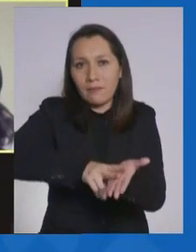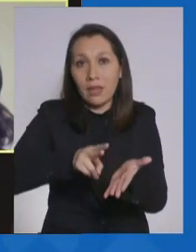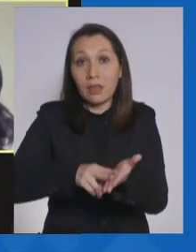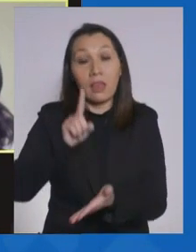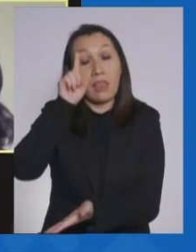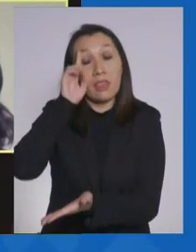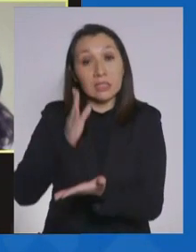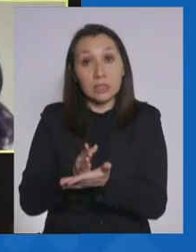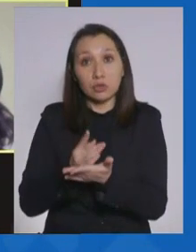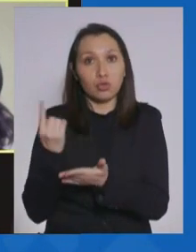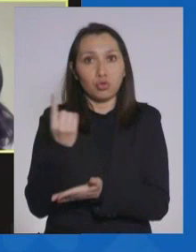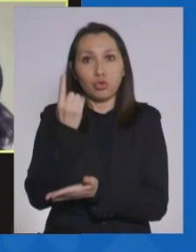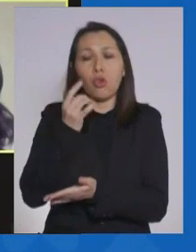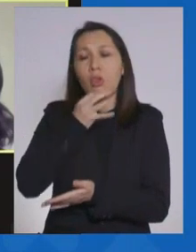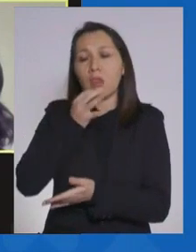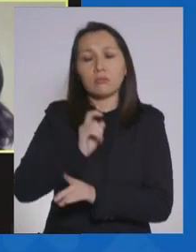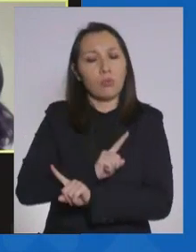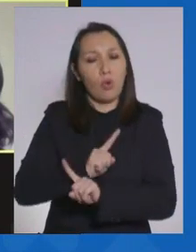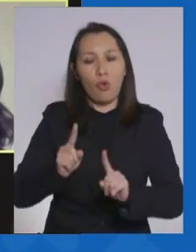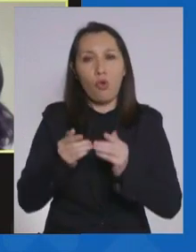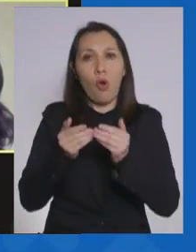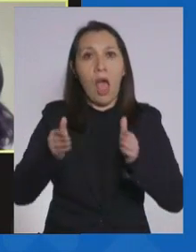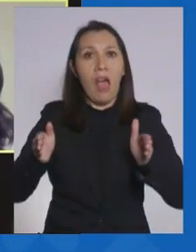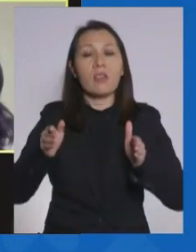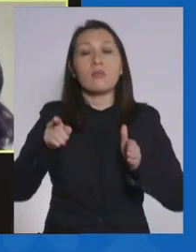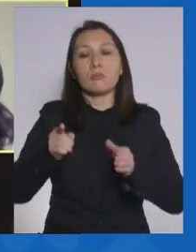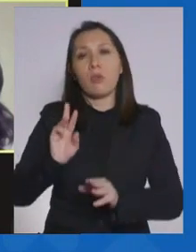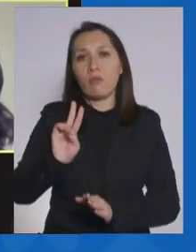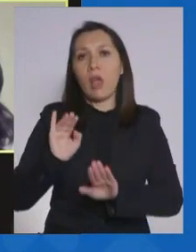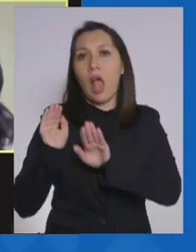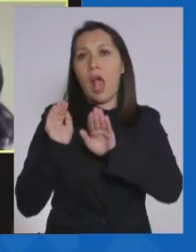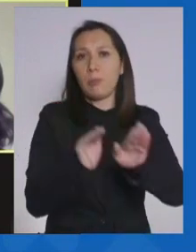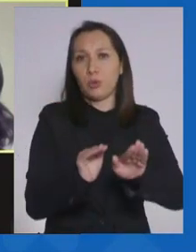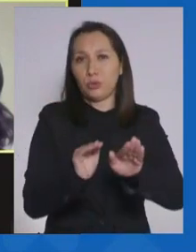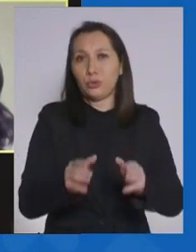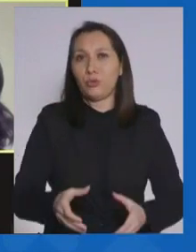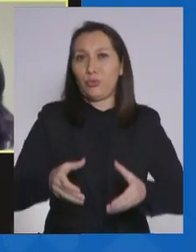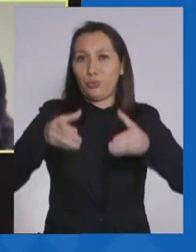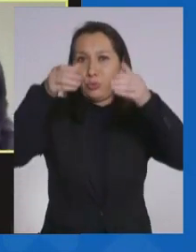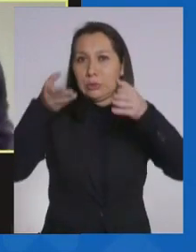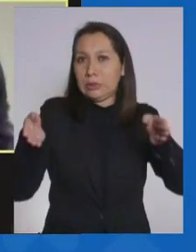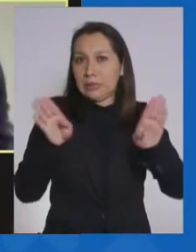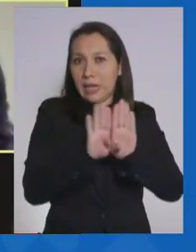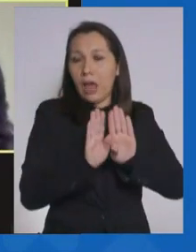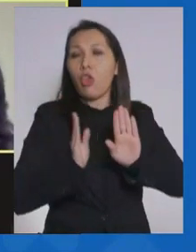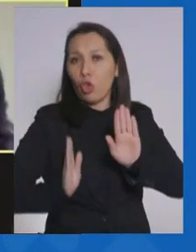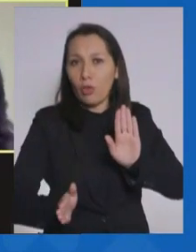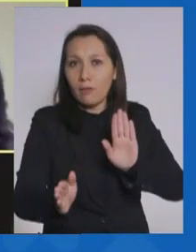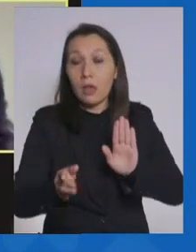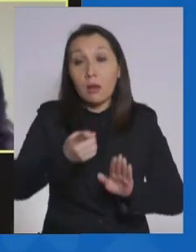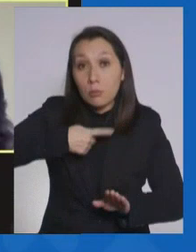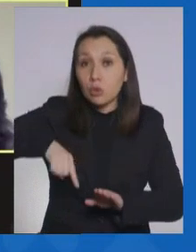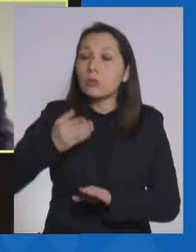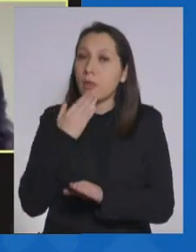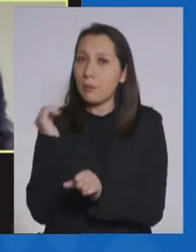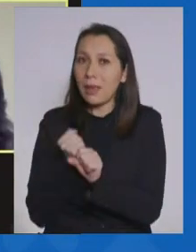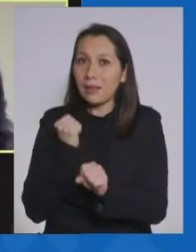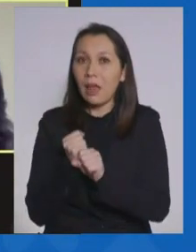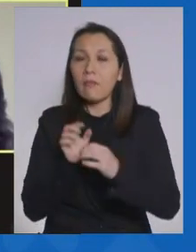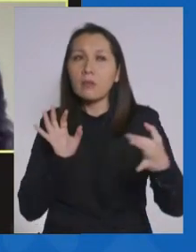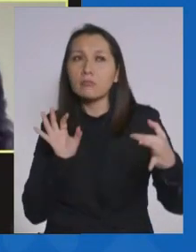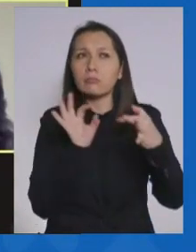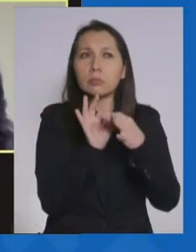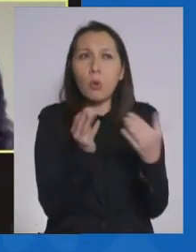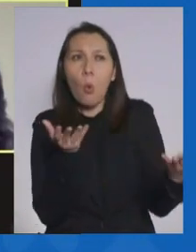una decisión que han tomado ellos y que nosotros respaldamos. Pero eso significa que vamos a tener que empezar a trabajar también con ese MOL